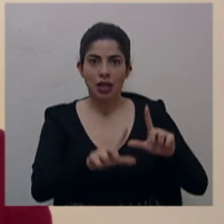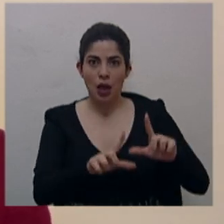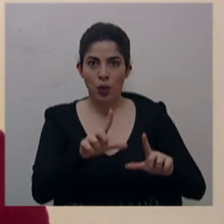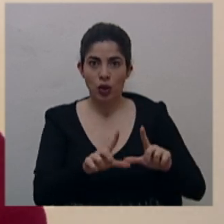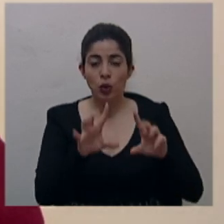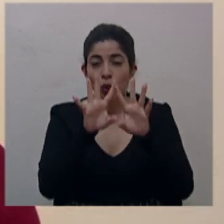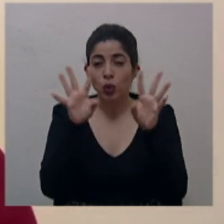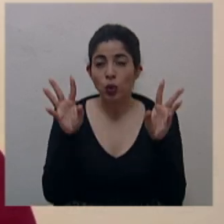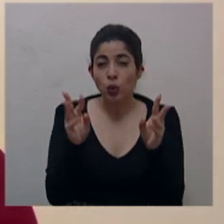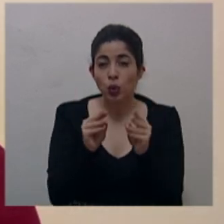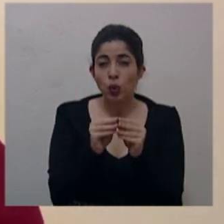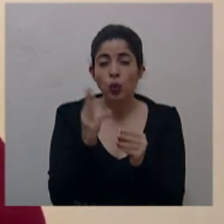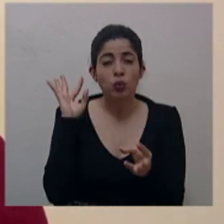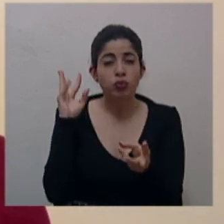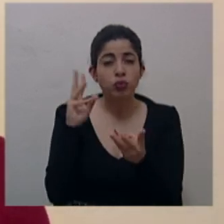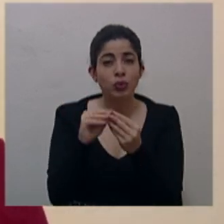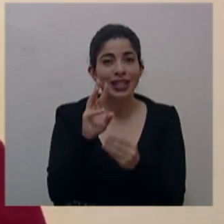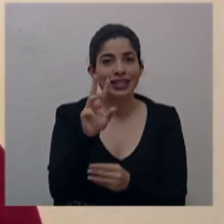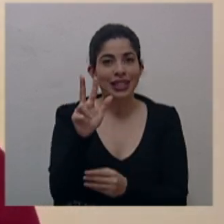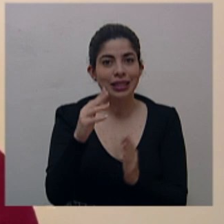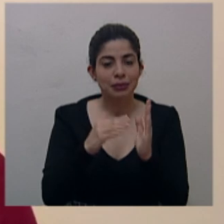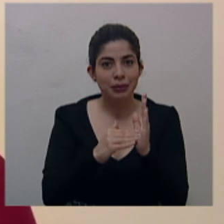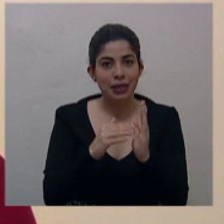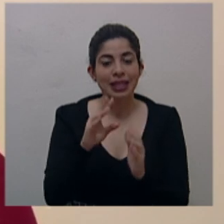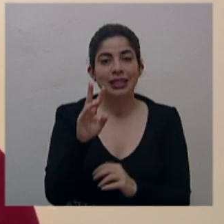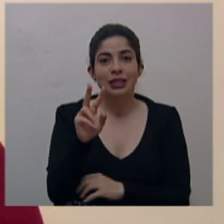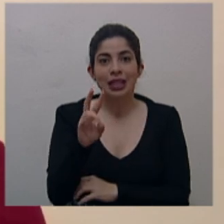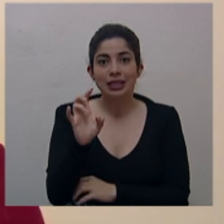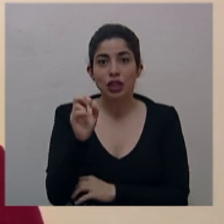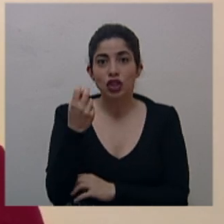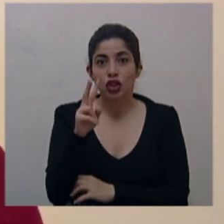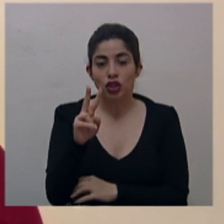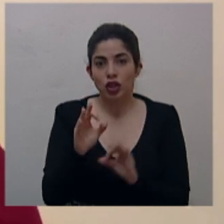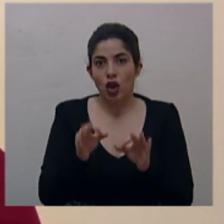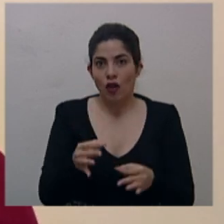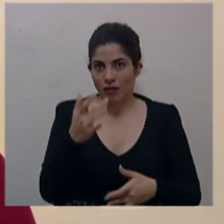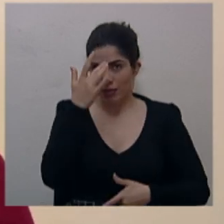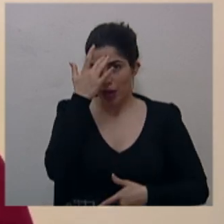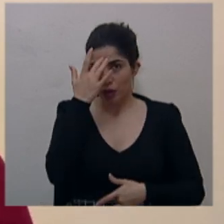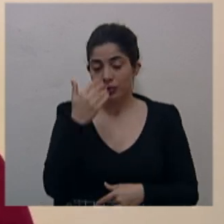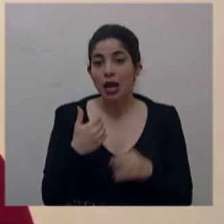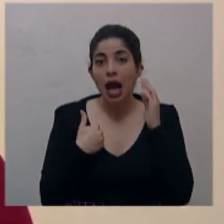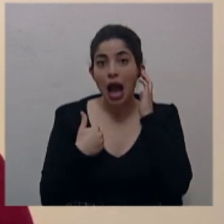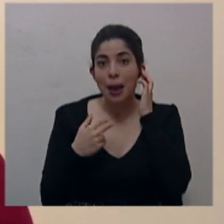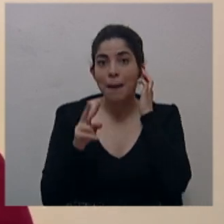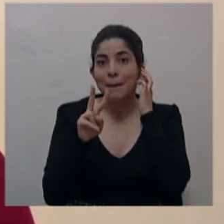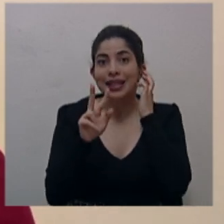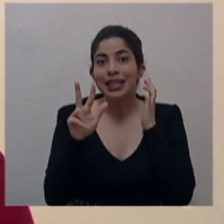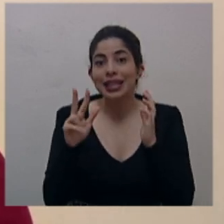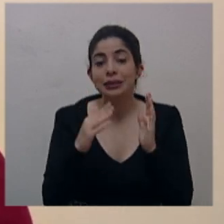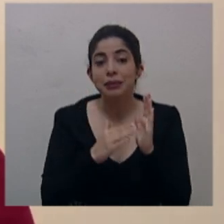para un total acumulado de 63,712 casos confirmados. Se contabilizan 23